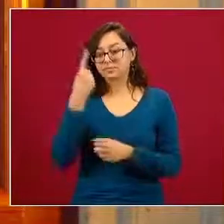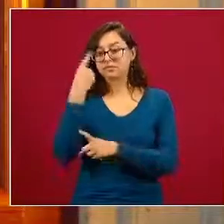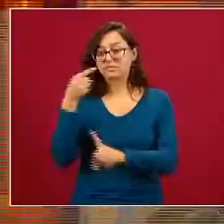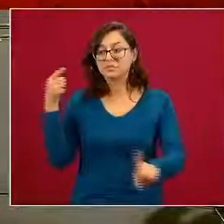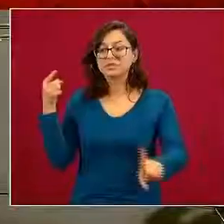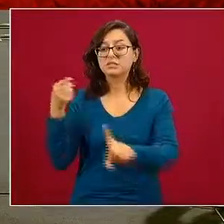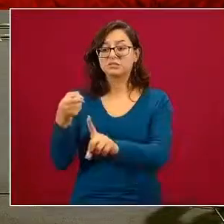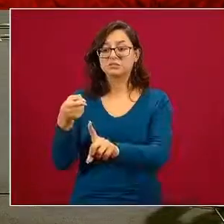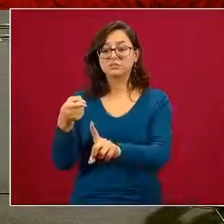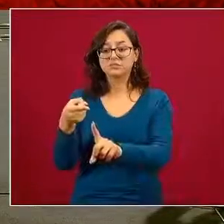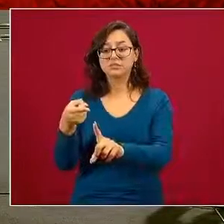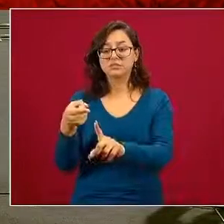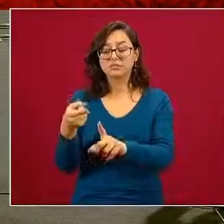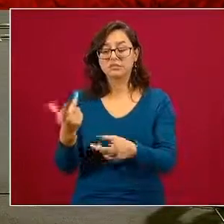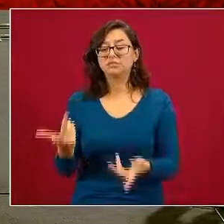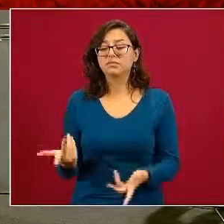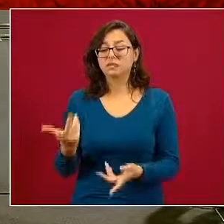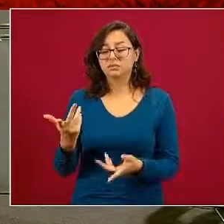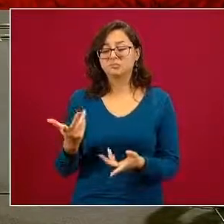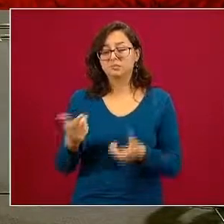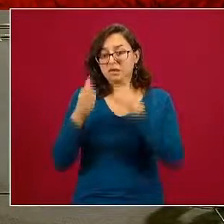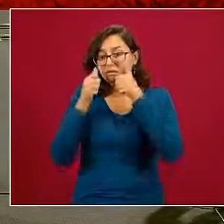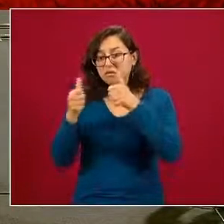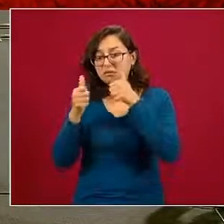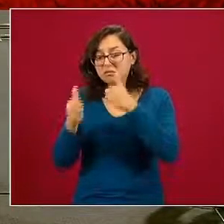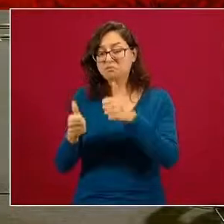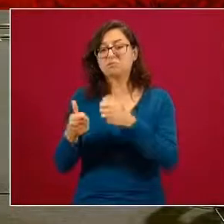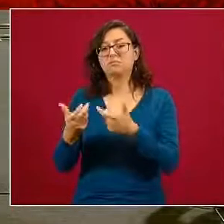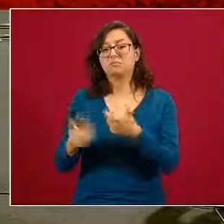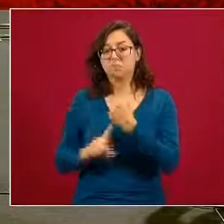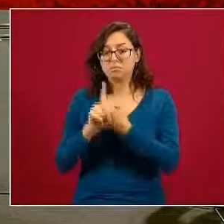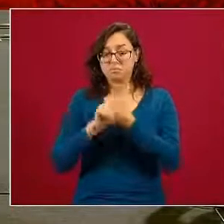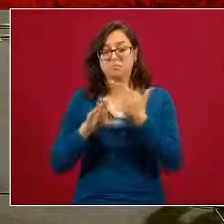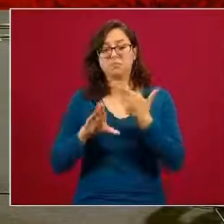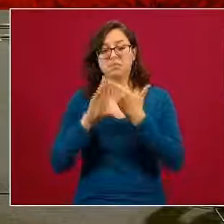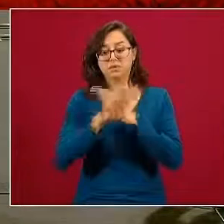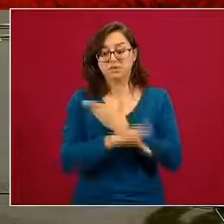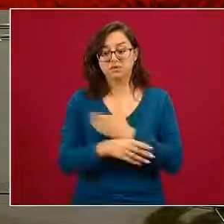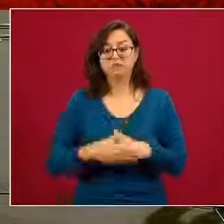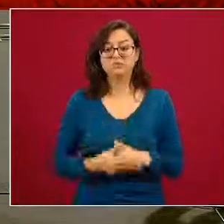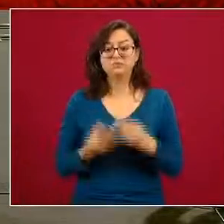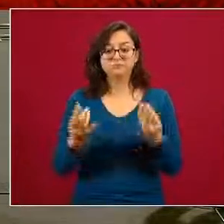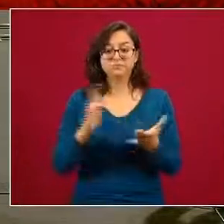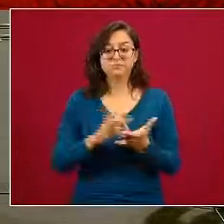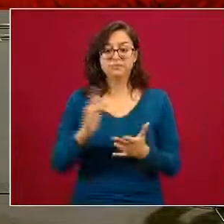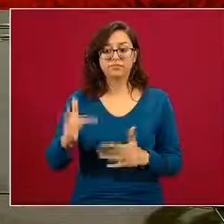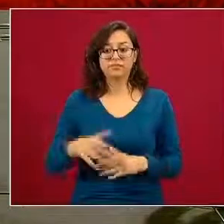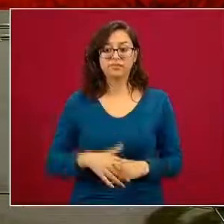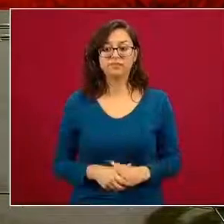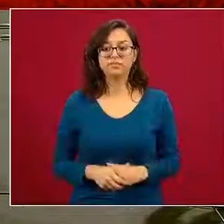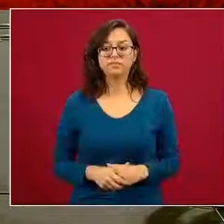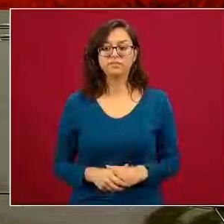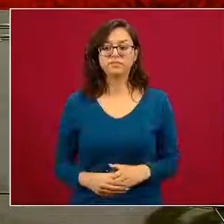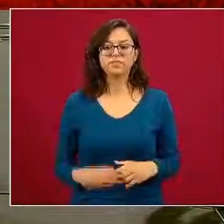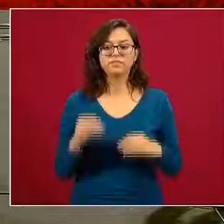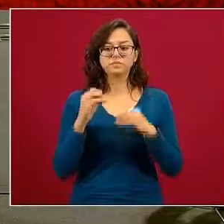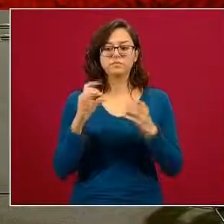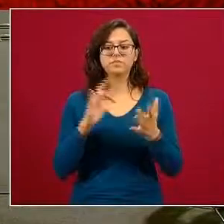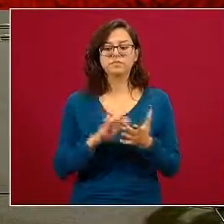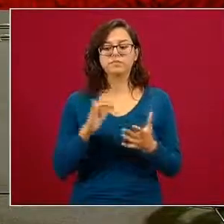enfrentar desde la Secretaría de Salud muchas gracias muchas gracias doctor Miguel Malo